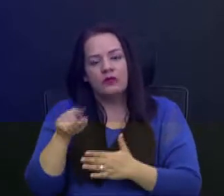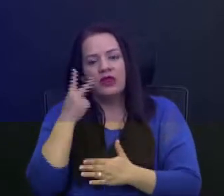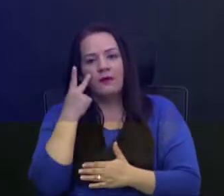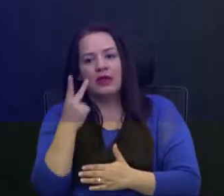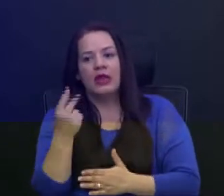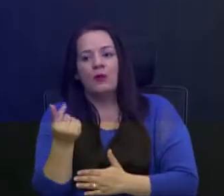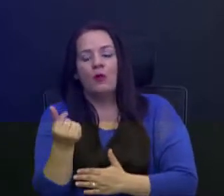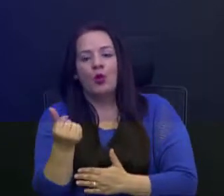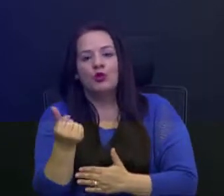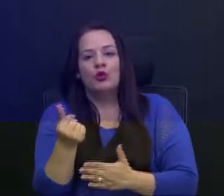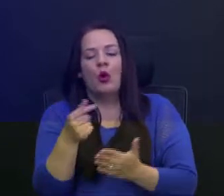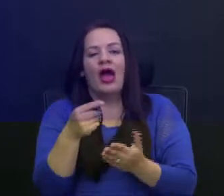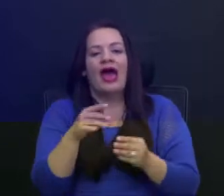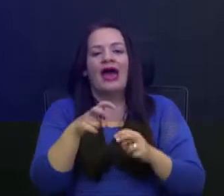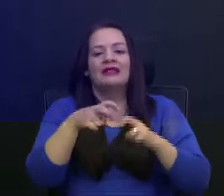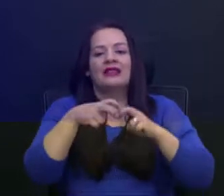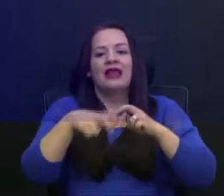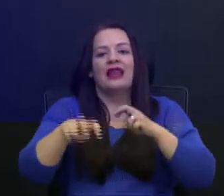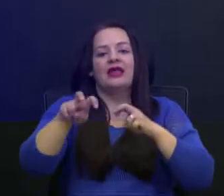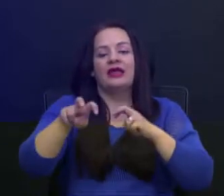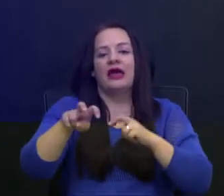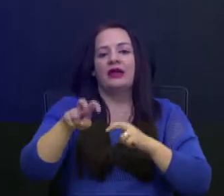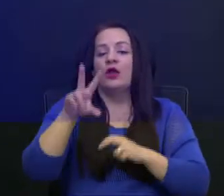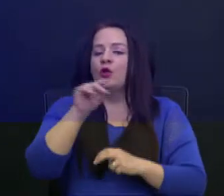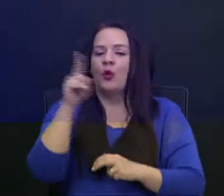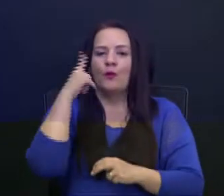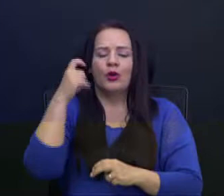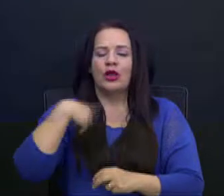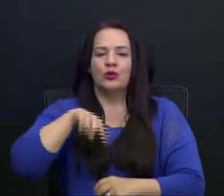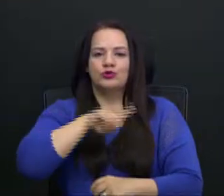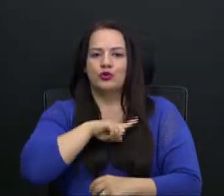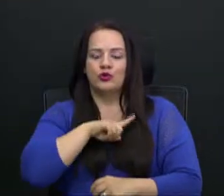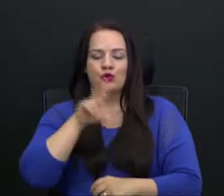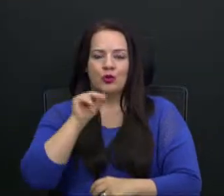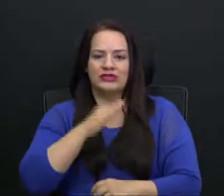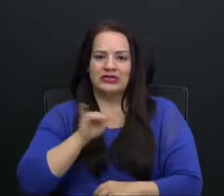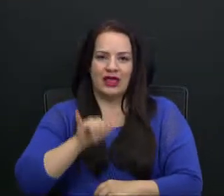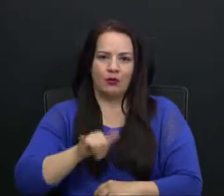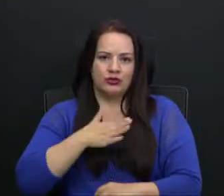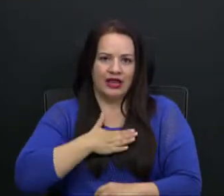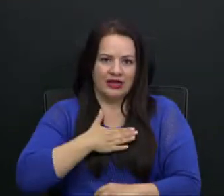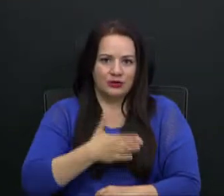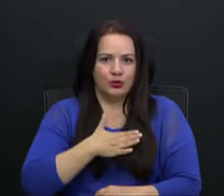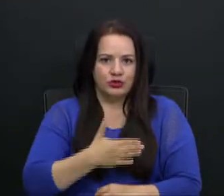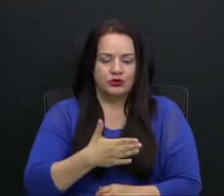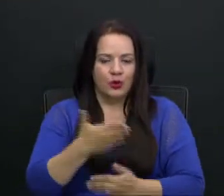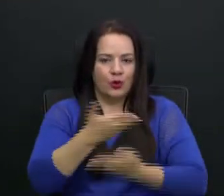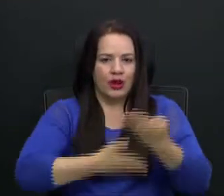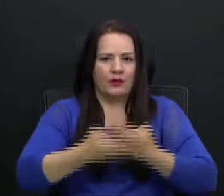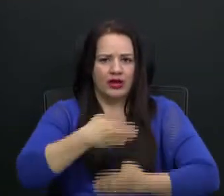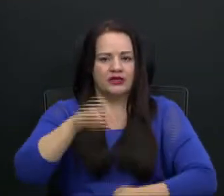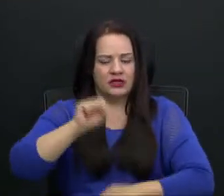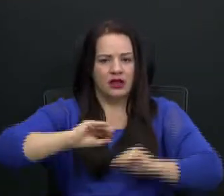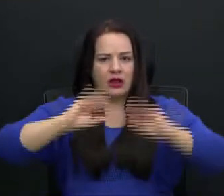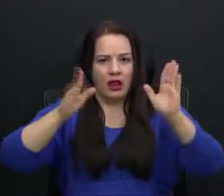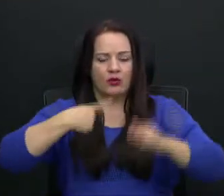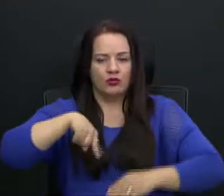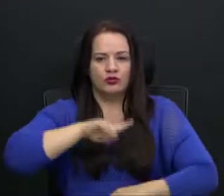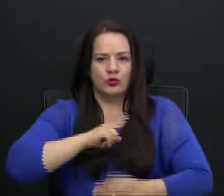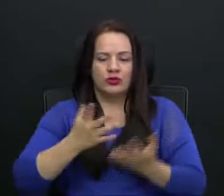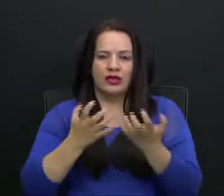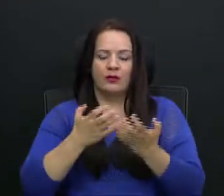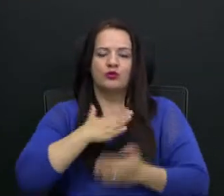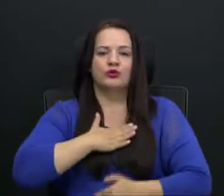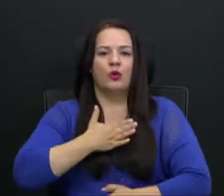monto a trasladar, no porque no estemos en la disposición de colaborar, porque por supuesto que mantenemos la disposición de colaborar con el proyecto,